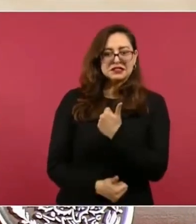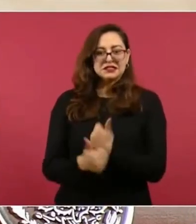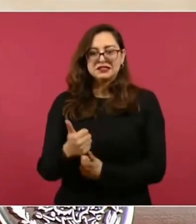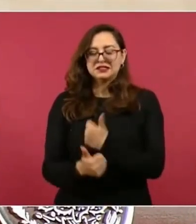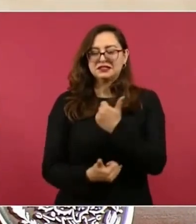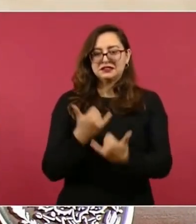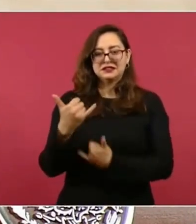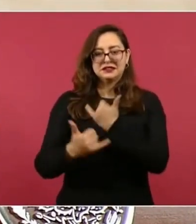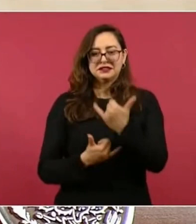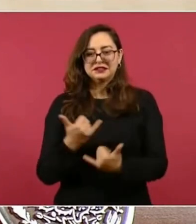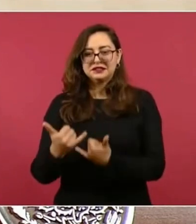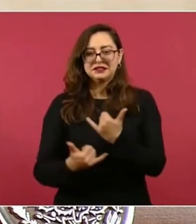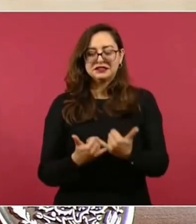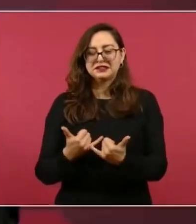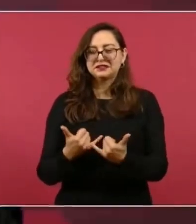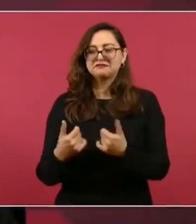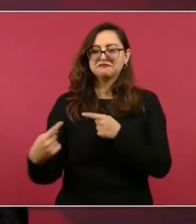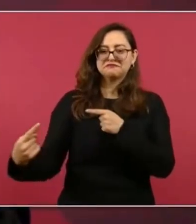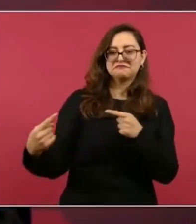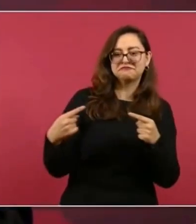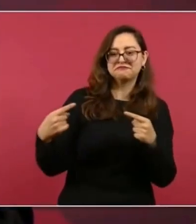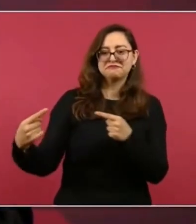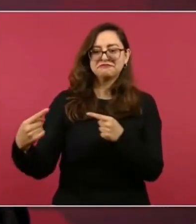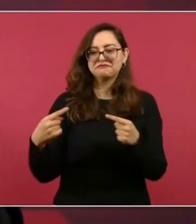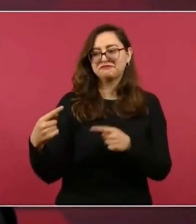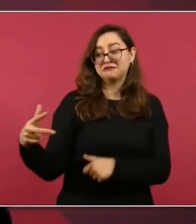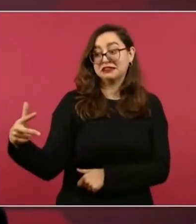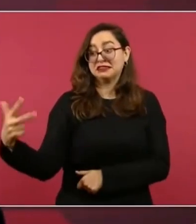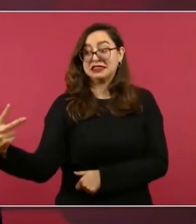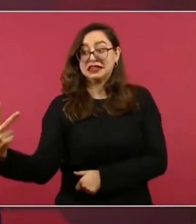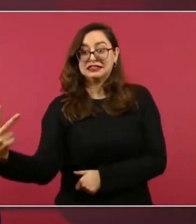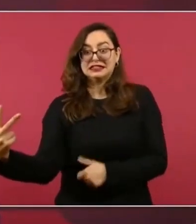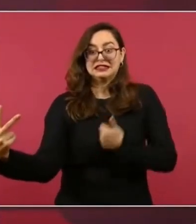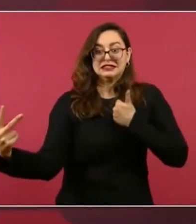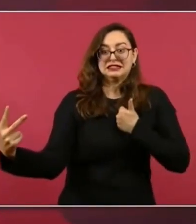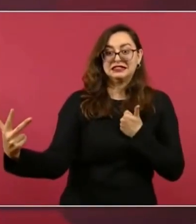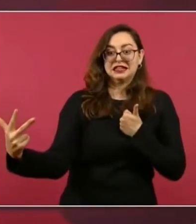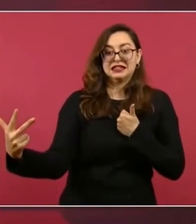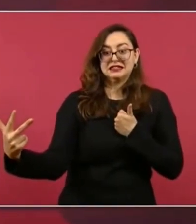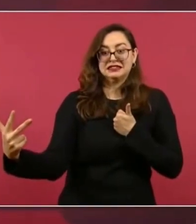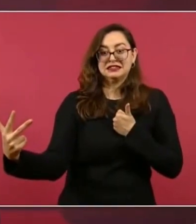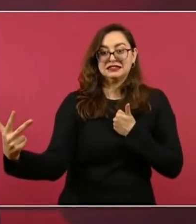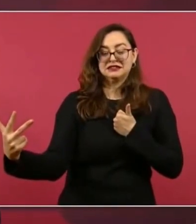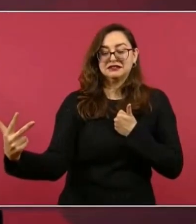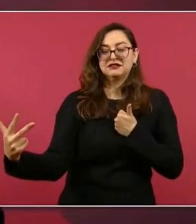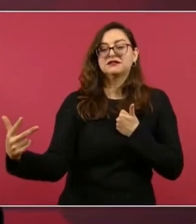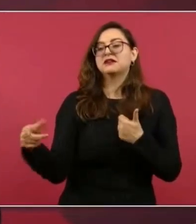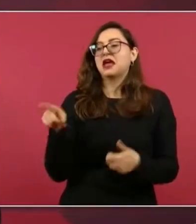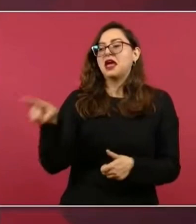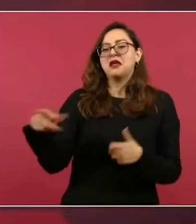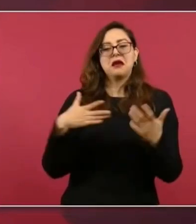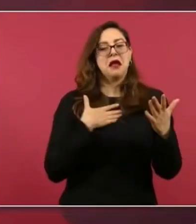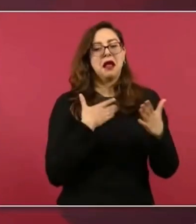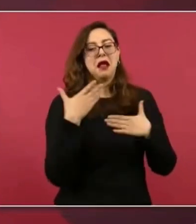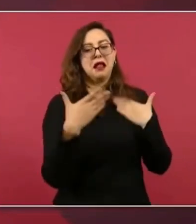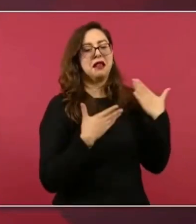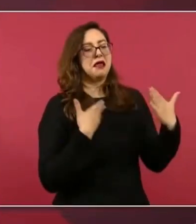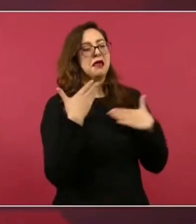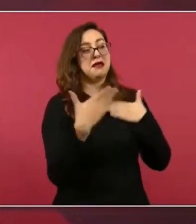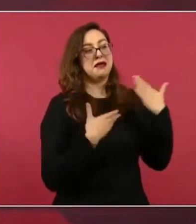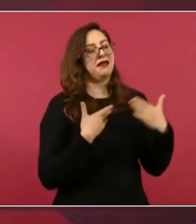quinta, trece a seis. Y ya estaban celebrando. Y como yo juego primera,